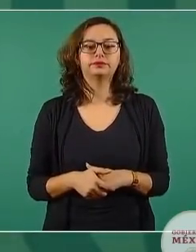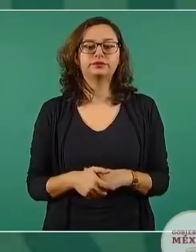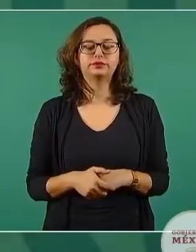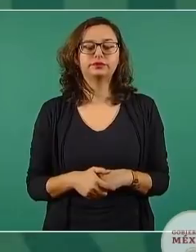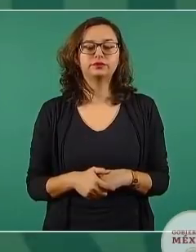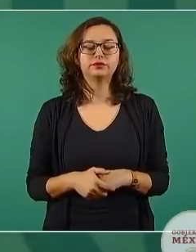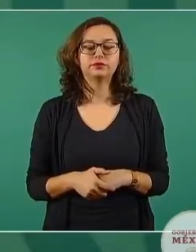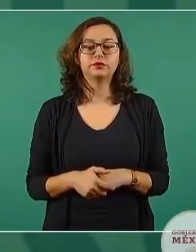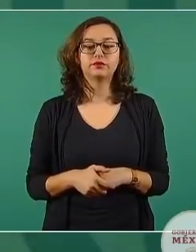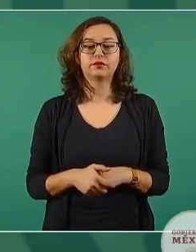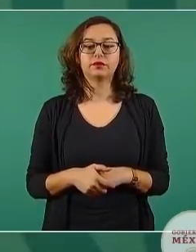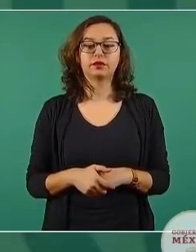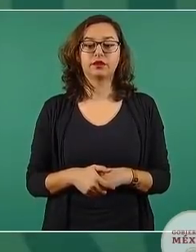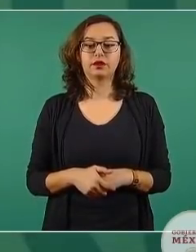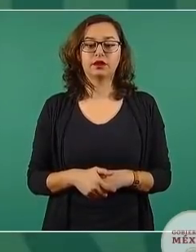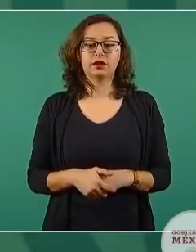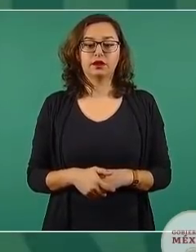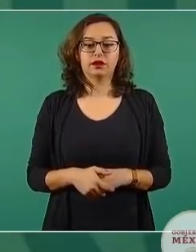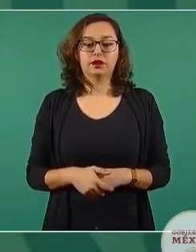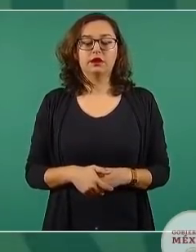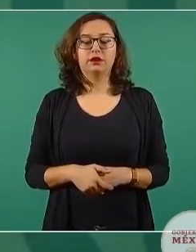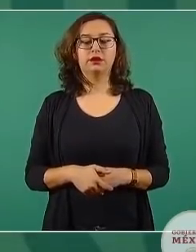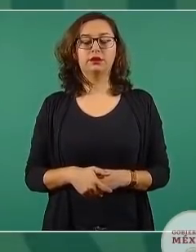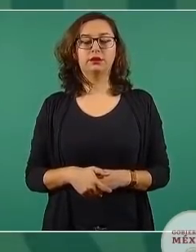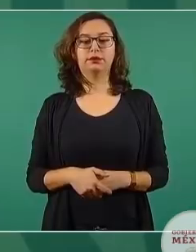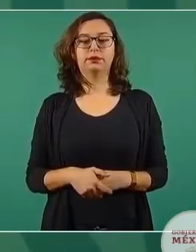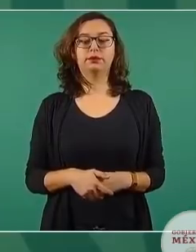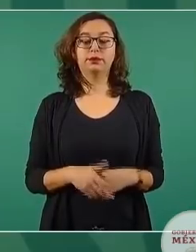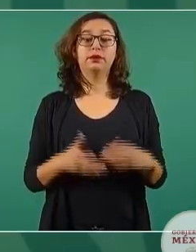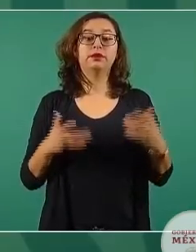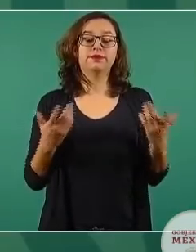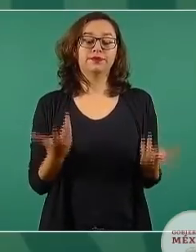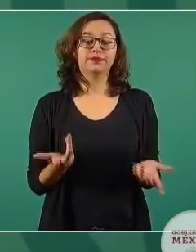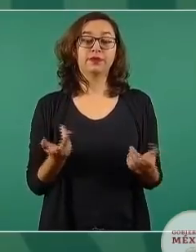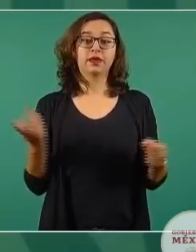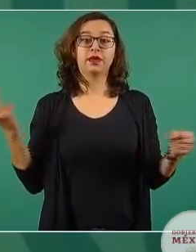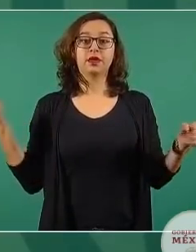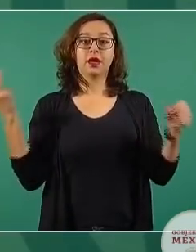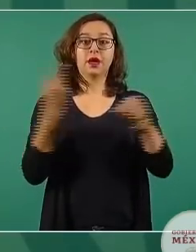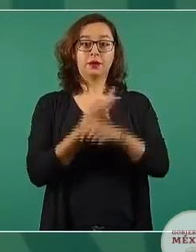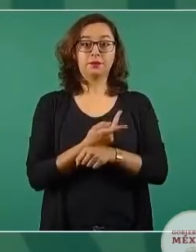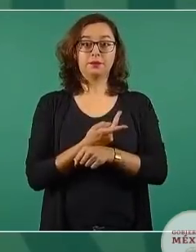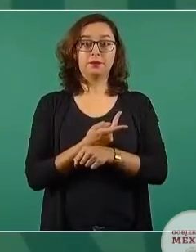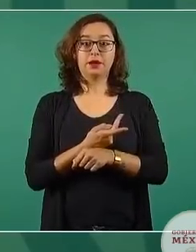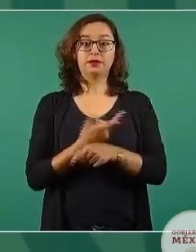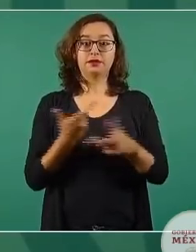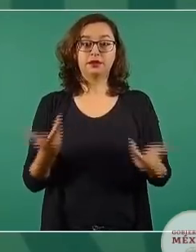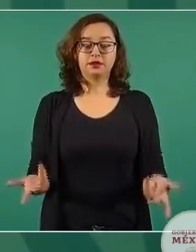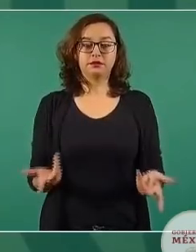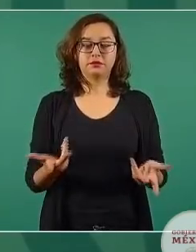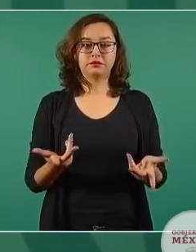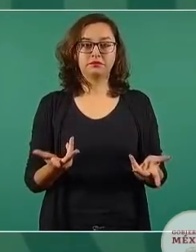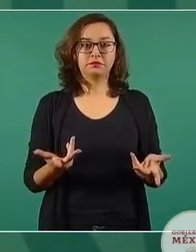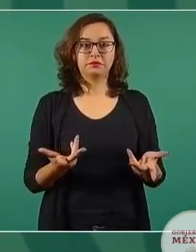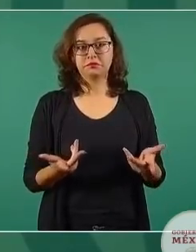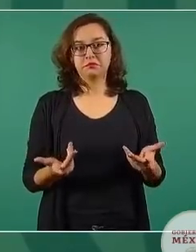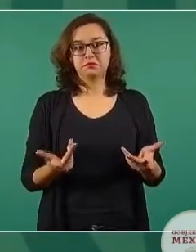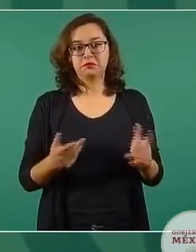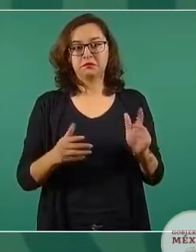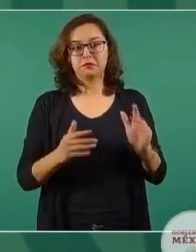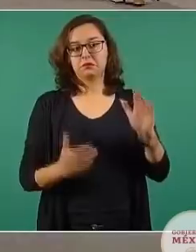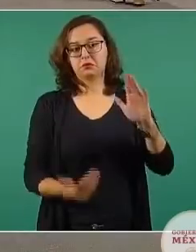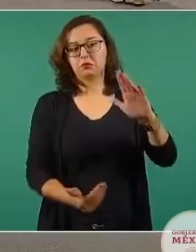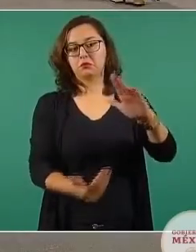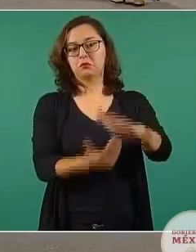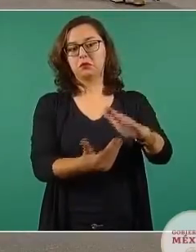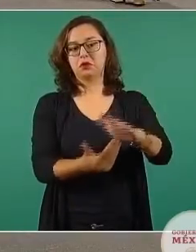procuramos una distribución que en un determinado momento le permitiera a un adolescente ver los libros en una mesa, como los que están